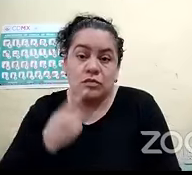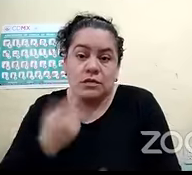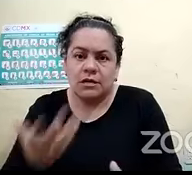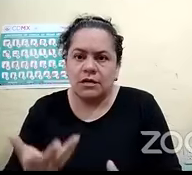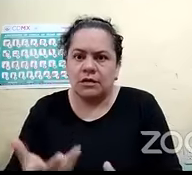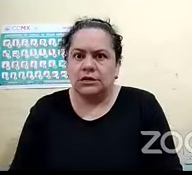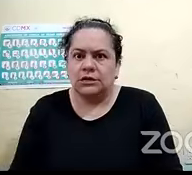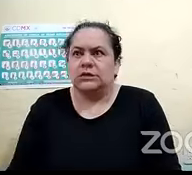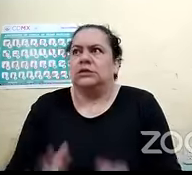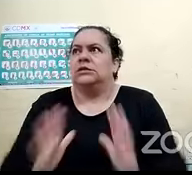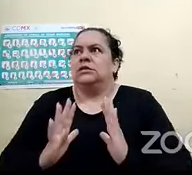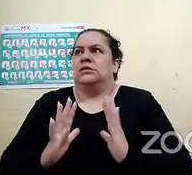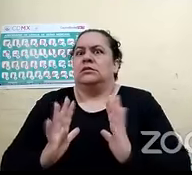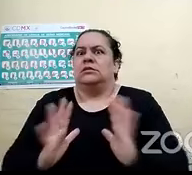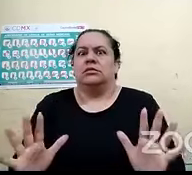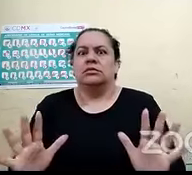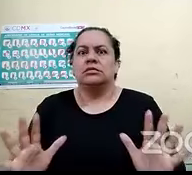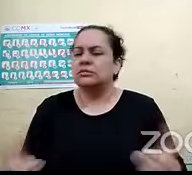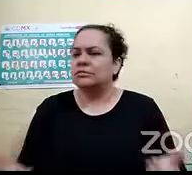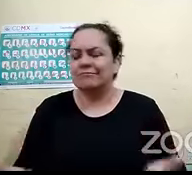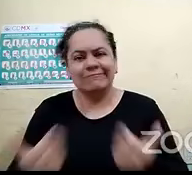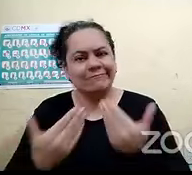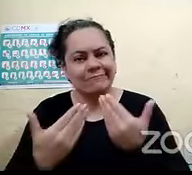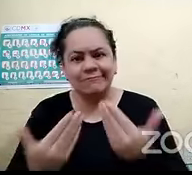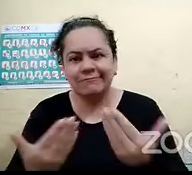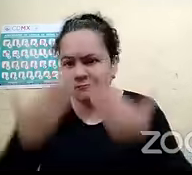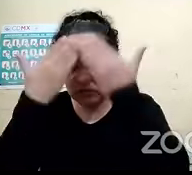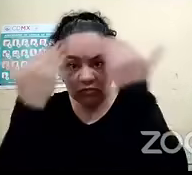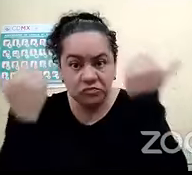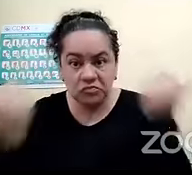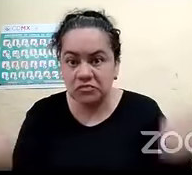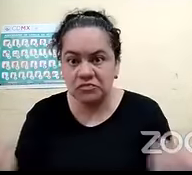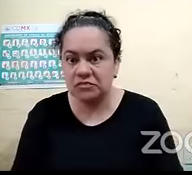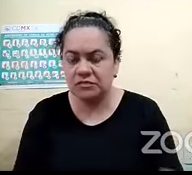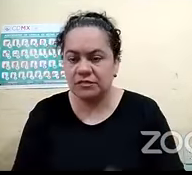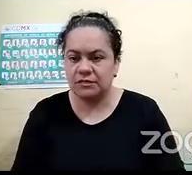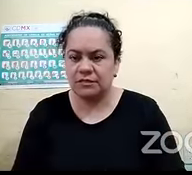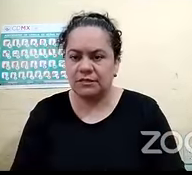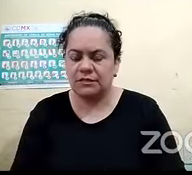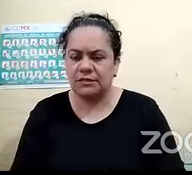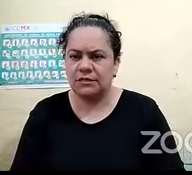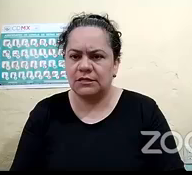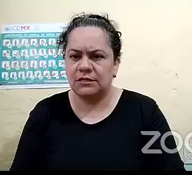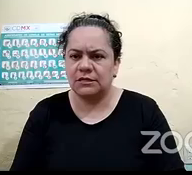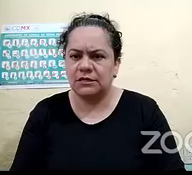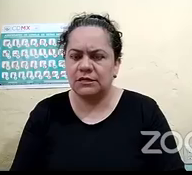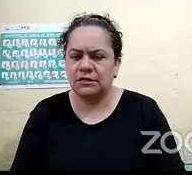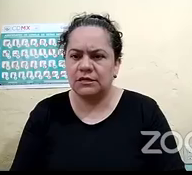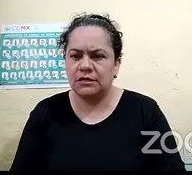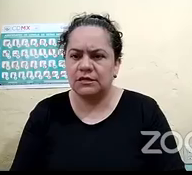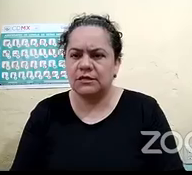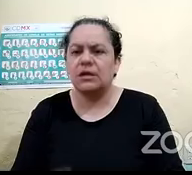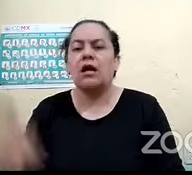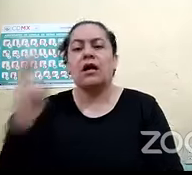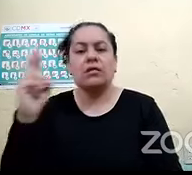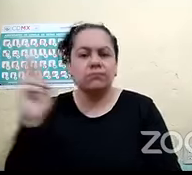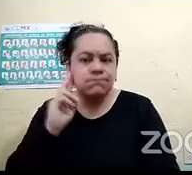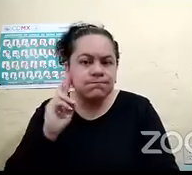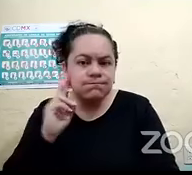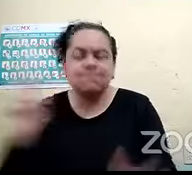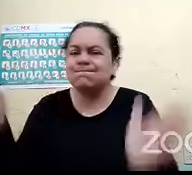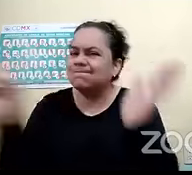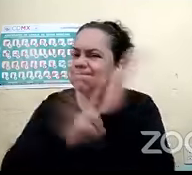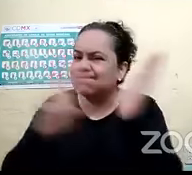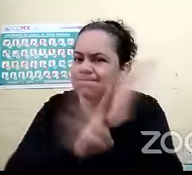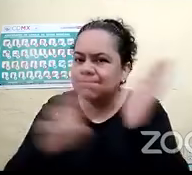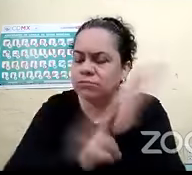incompleta porque pues me decían que si iba a escuchar una alarma o que si va a haber un color